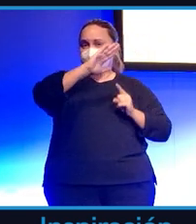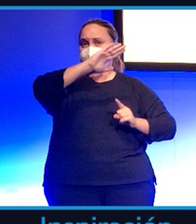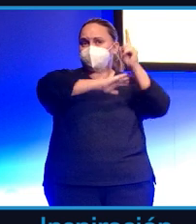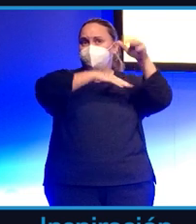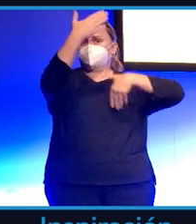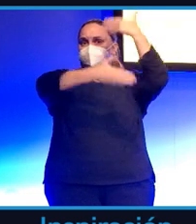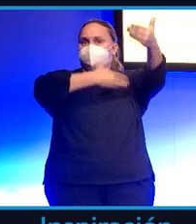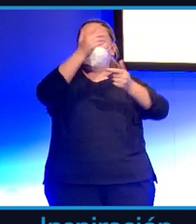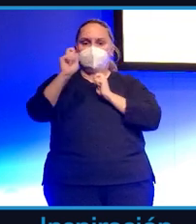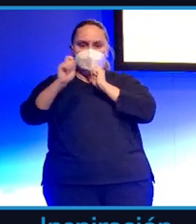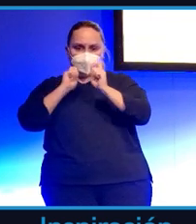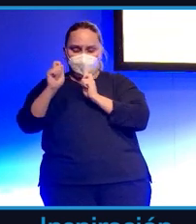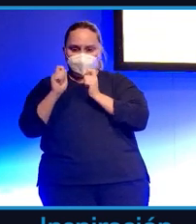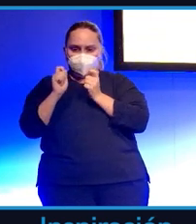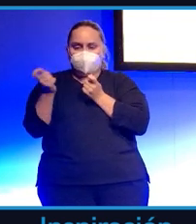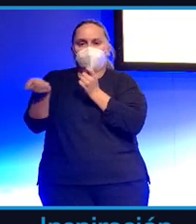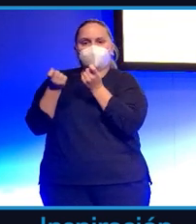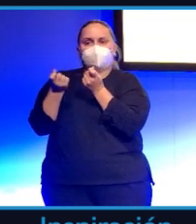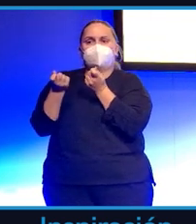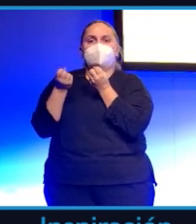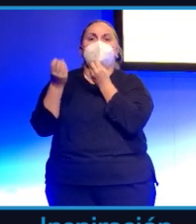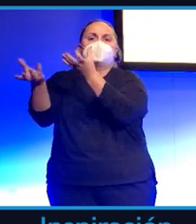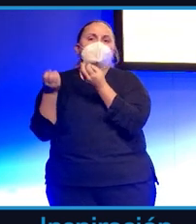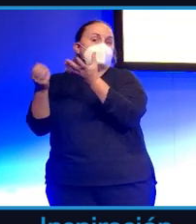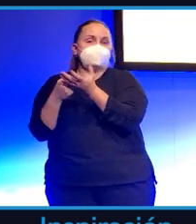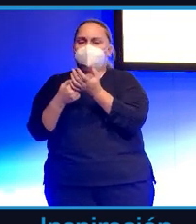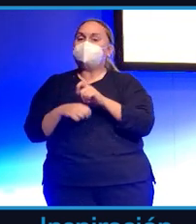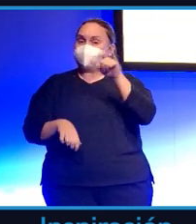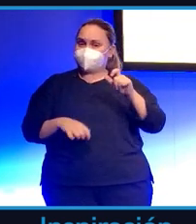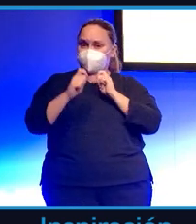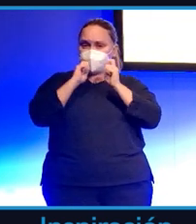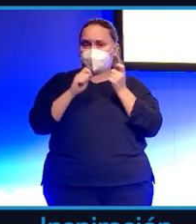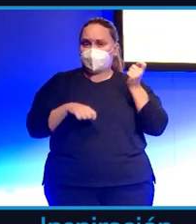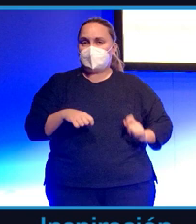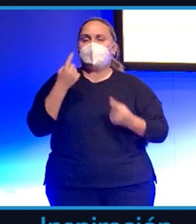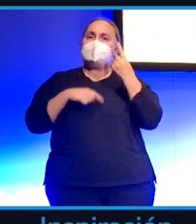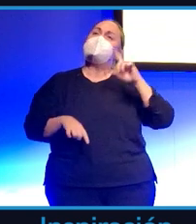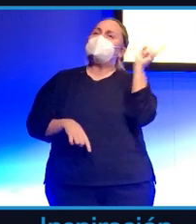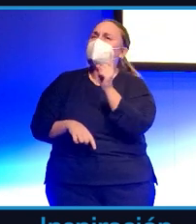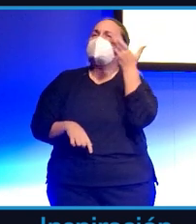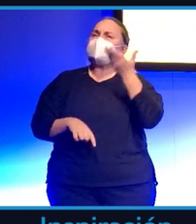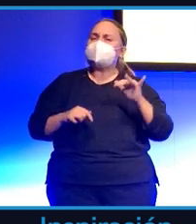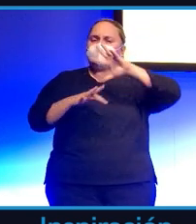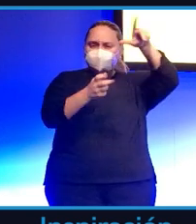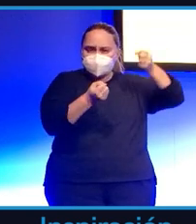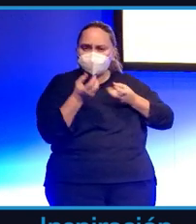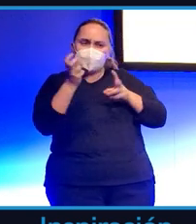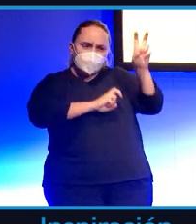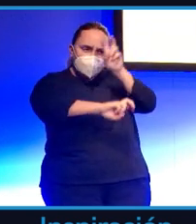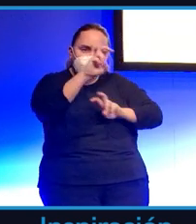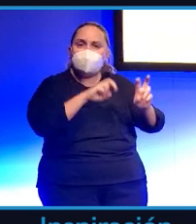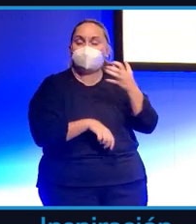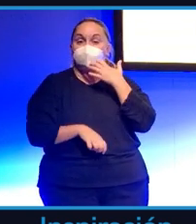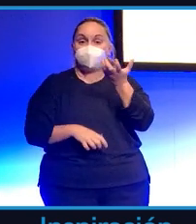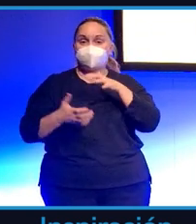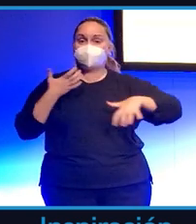difícilmente ya genera información. Todavía hay periodistas que siguen diciendo no, lo importante es encontrar la noticia, buscar la noticia. Cuando ha habido la polémica